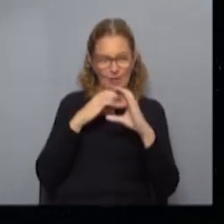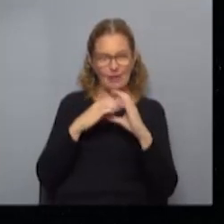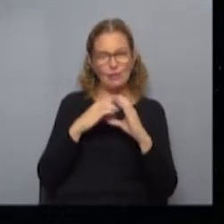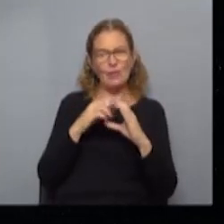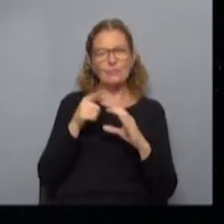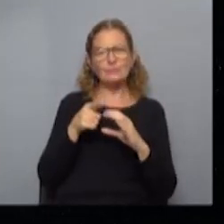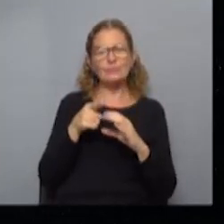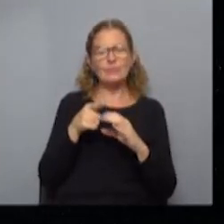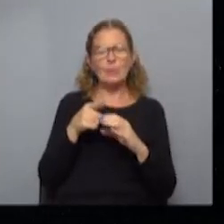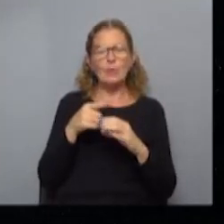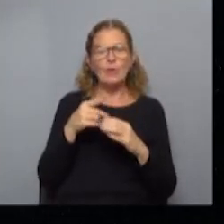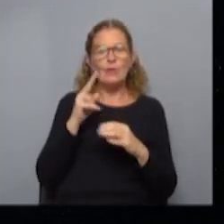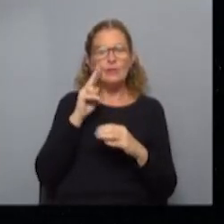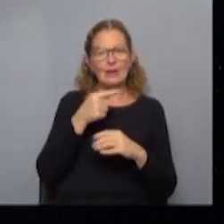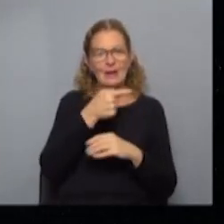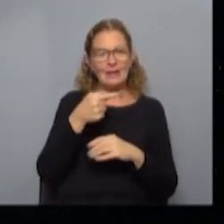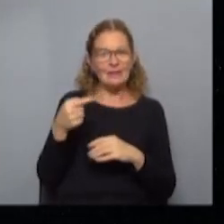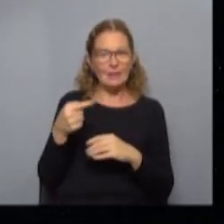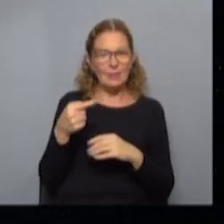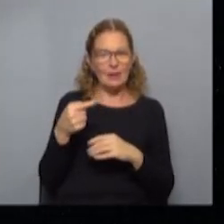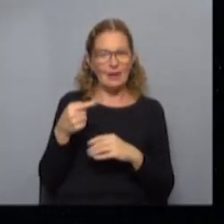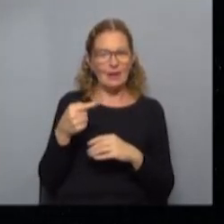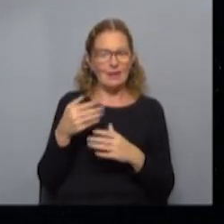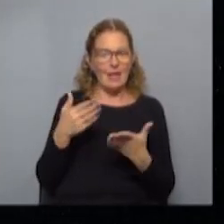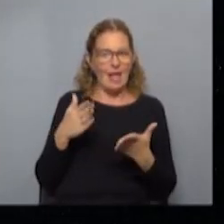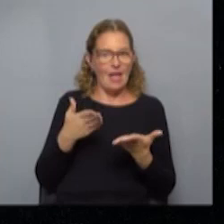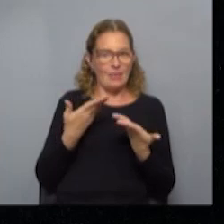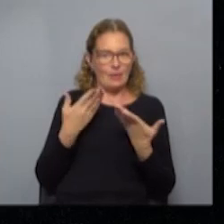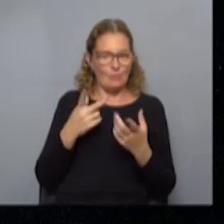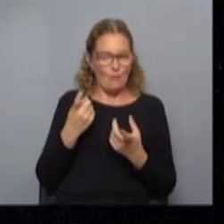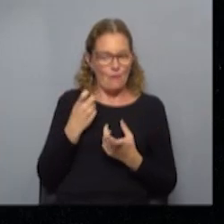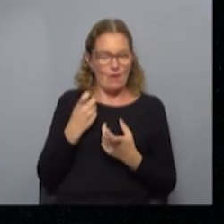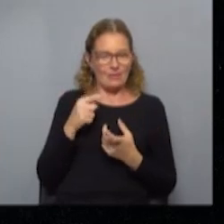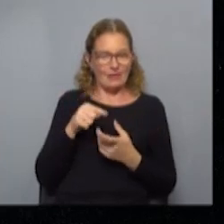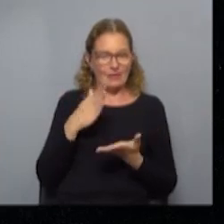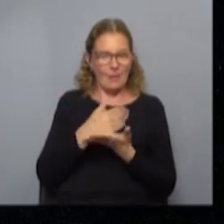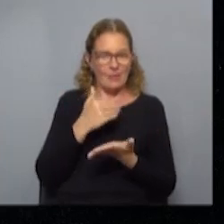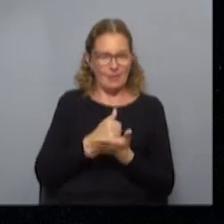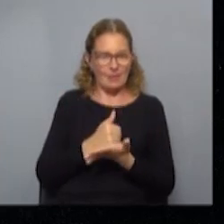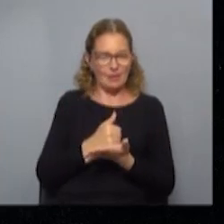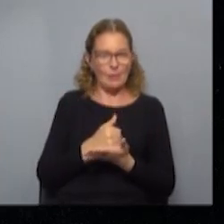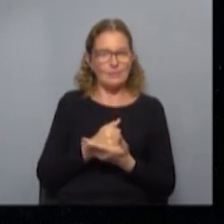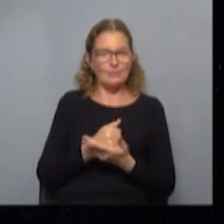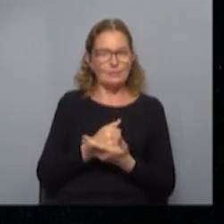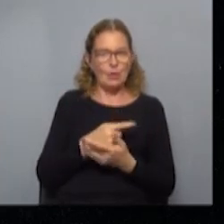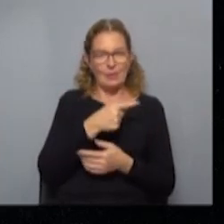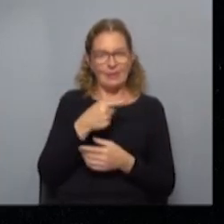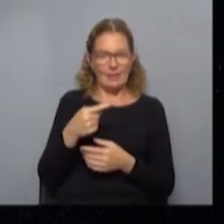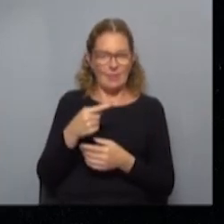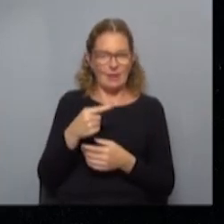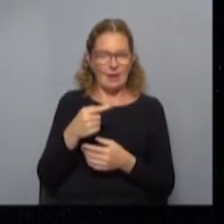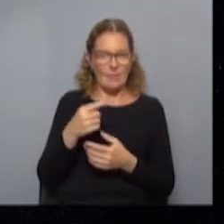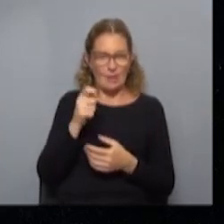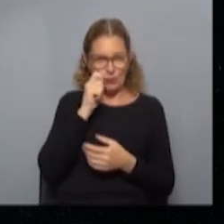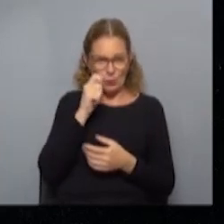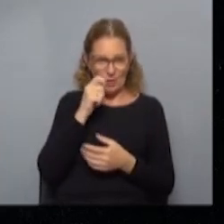y cómo viene transcurriendo esta semana, que es además una semana muy fuerte en este departamento del litoral. Es una semana típicamente para